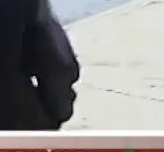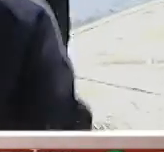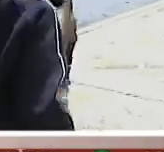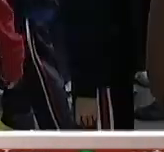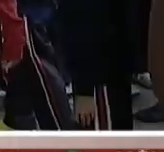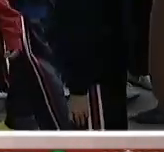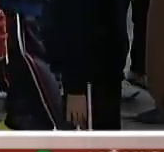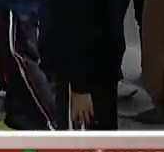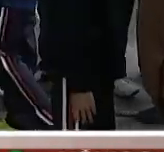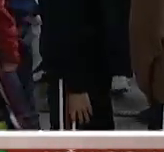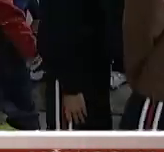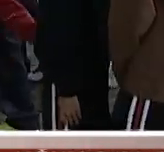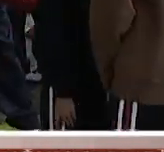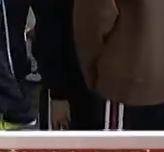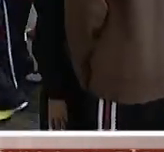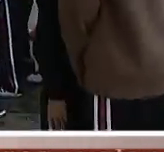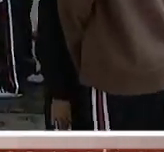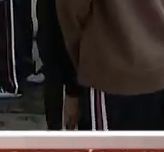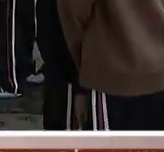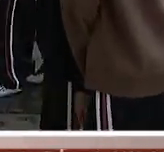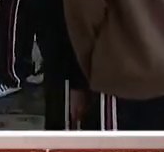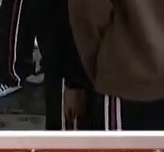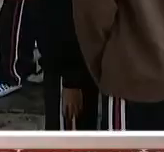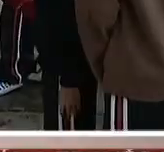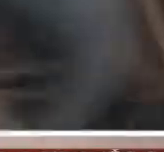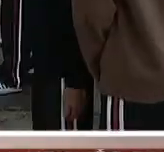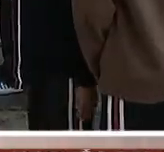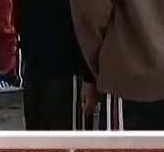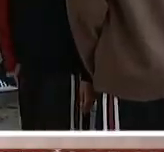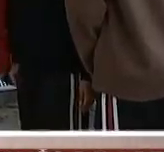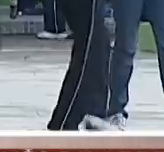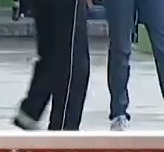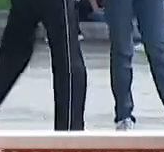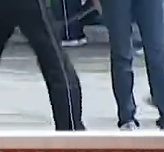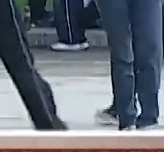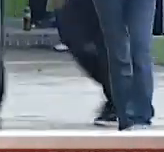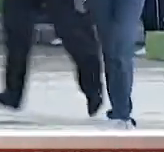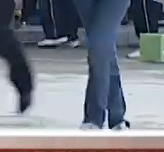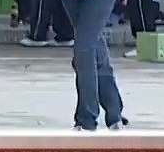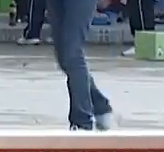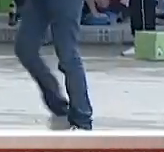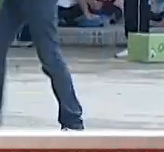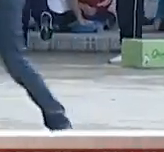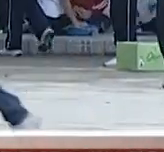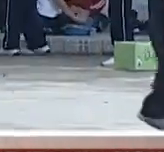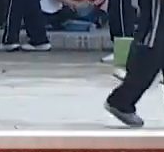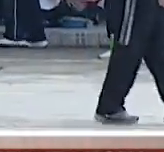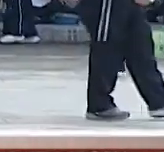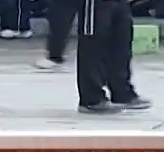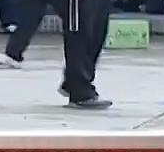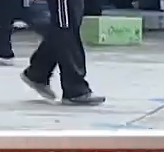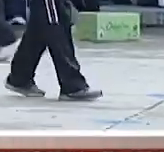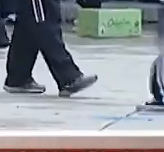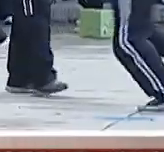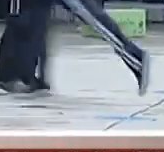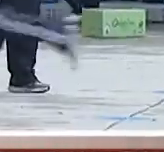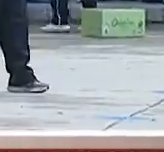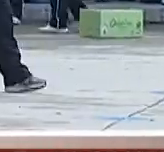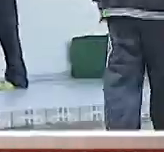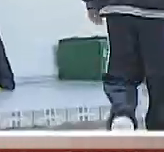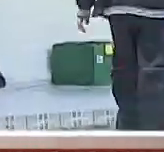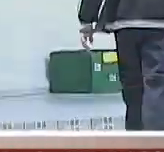pequeños aquí justamente en la primaria donde estoy, que son de nuevo ingreso. Y bueno, pues ahorita los nervios ya se comienzan a sentir a flor de piel. Estamos